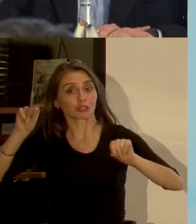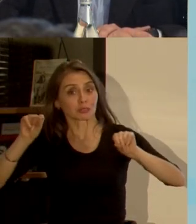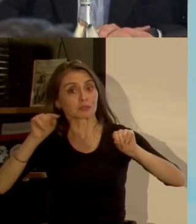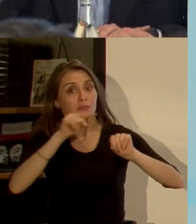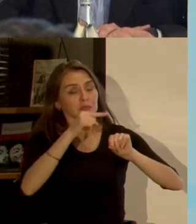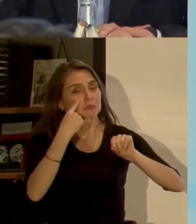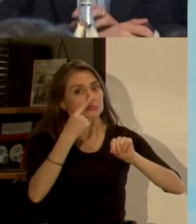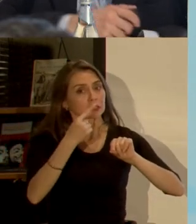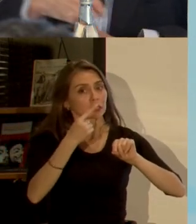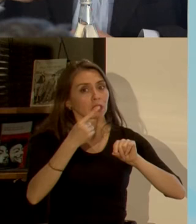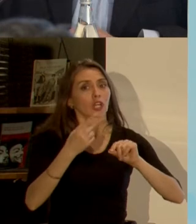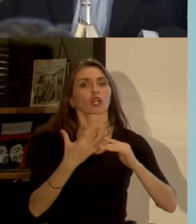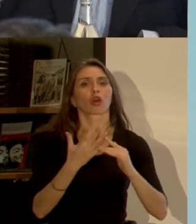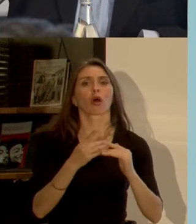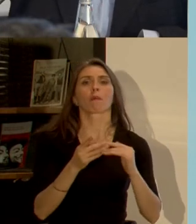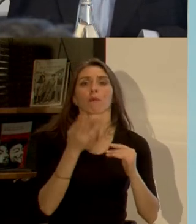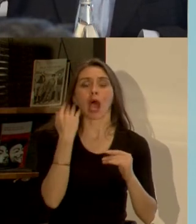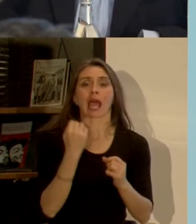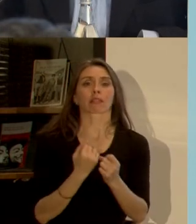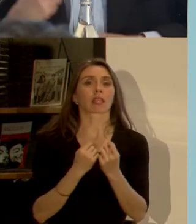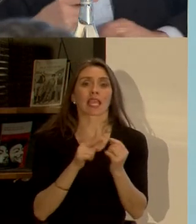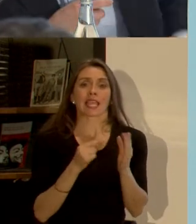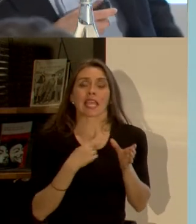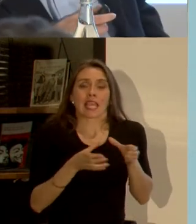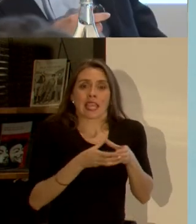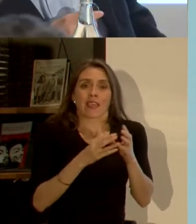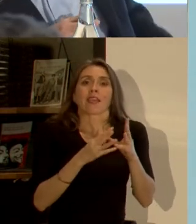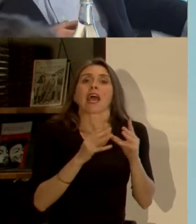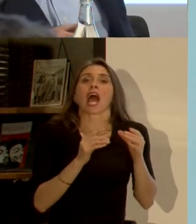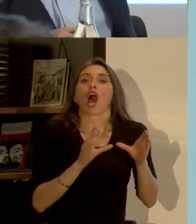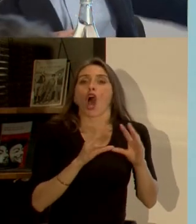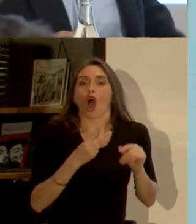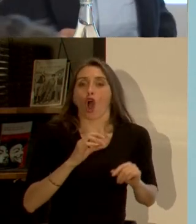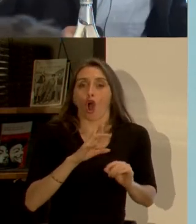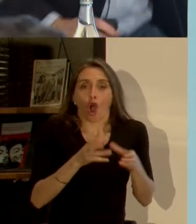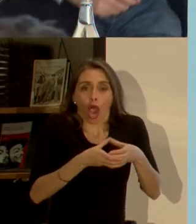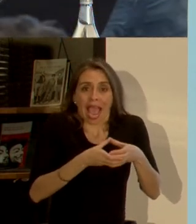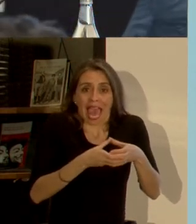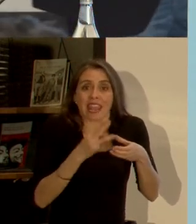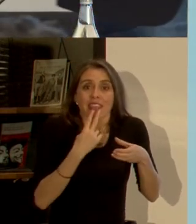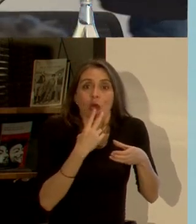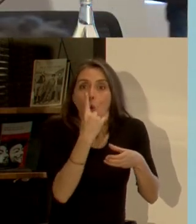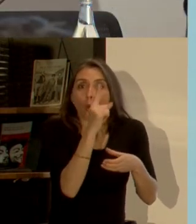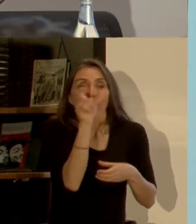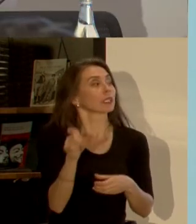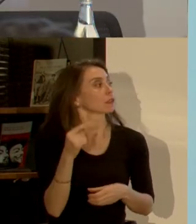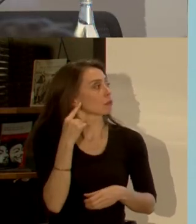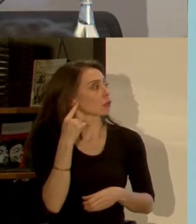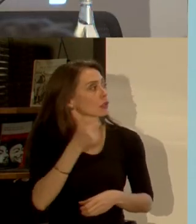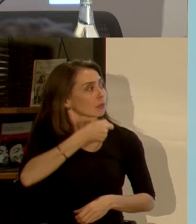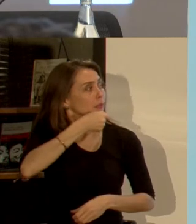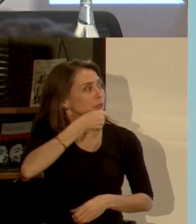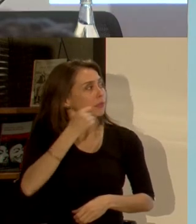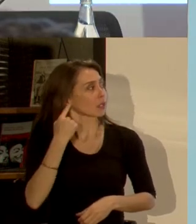muestra cómo evoluciona el hogar unipersonal los hogares unipersonales son los hogares voy a pararme si me escuchan alguien